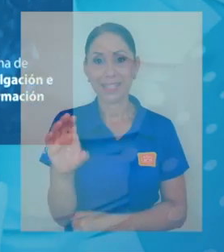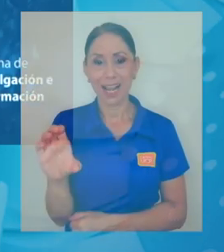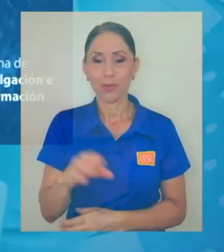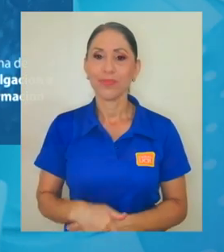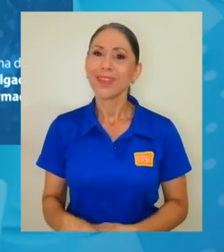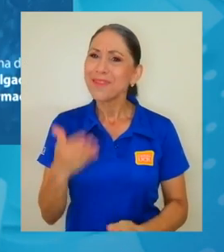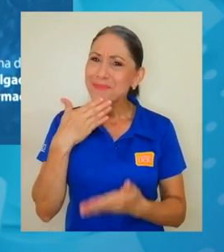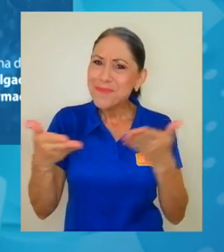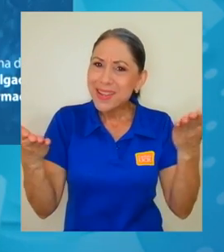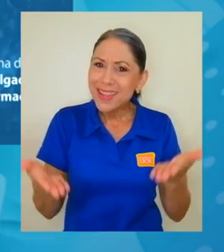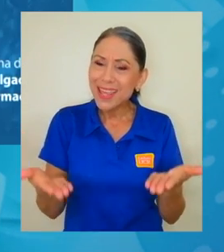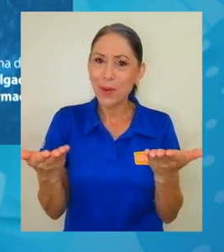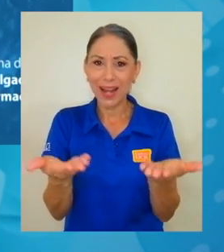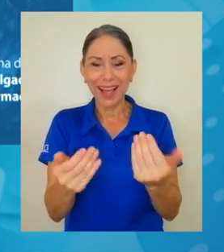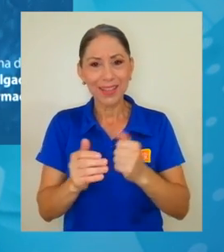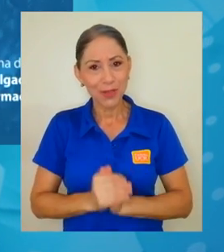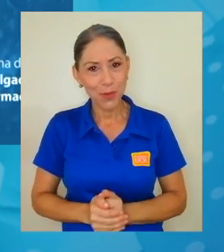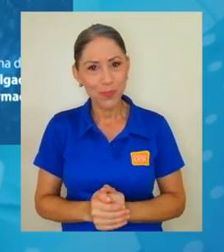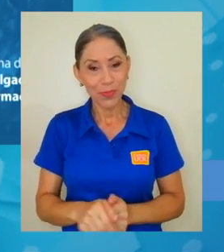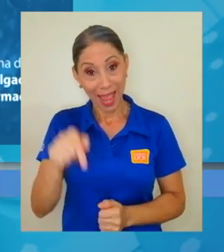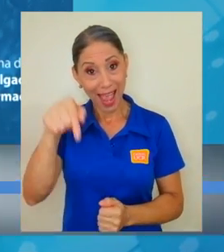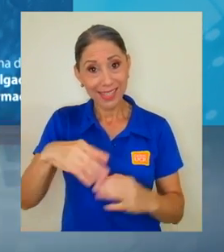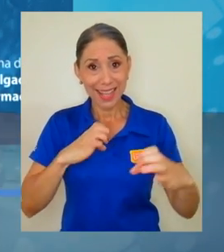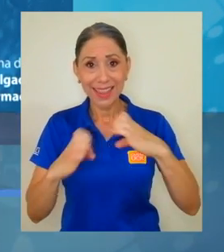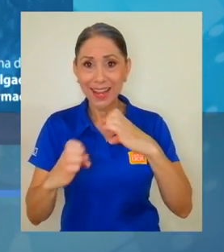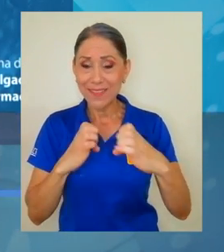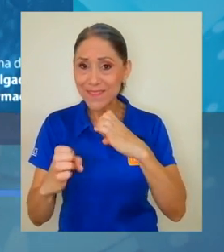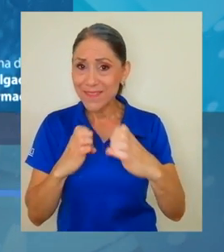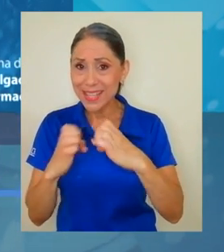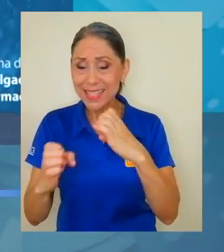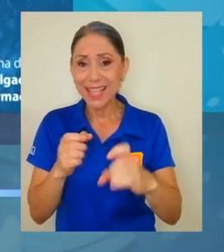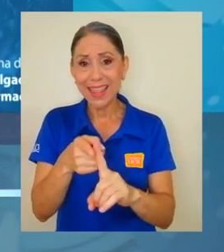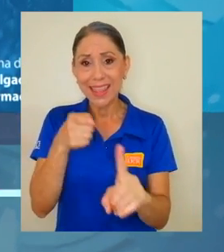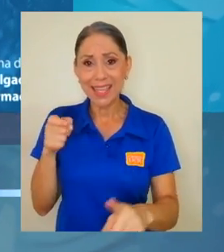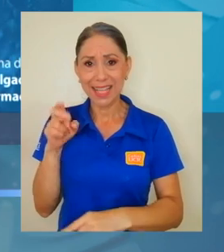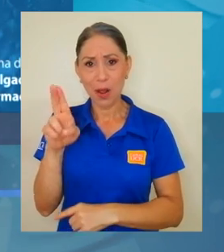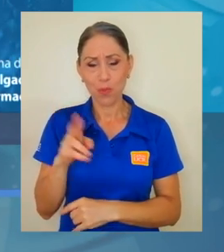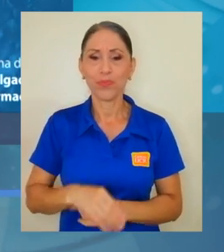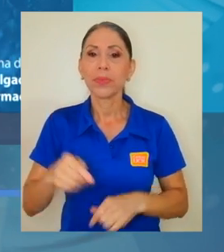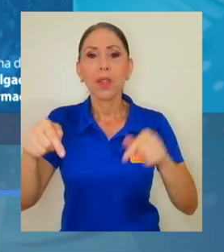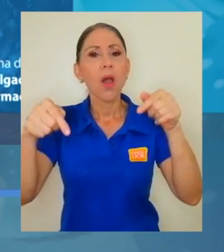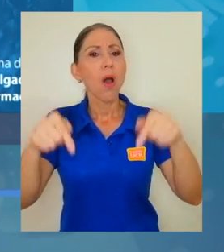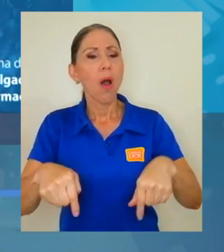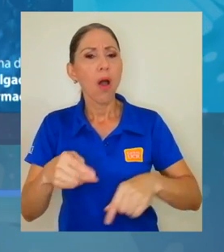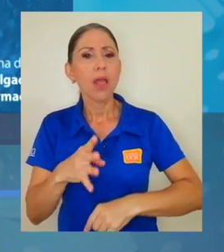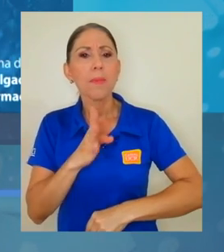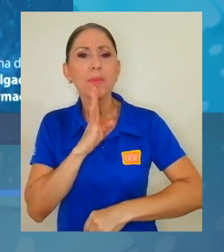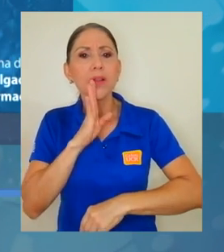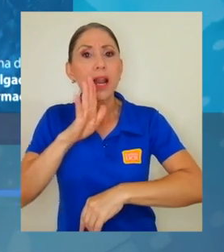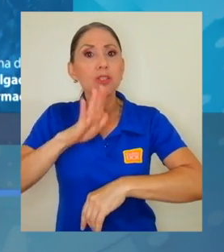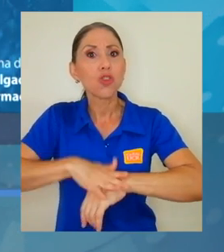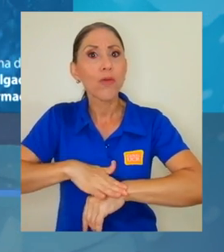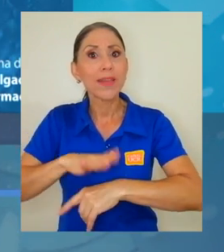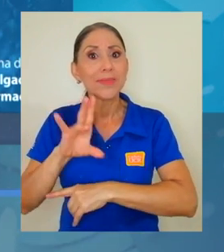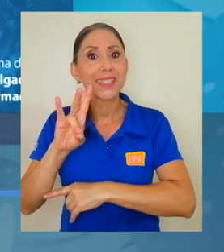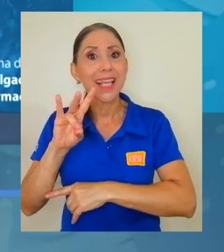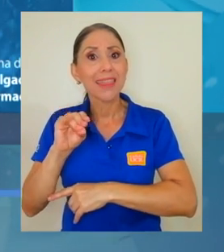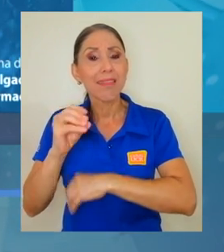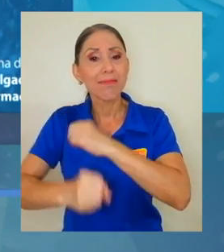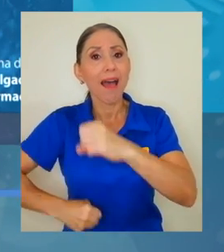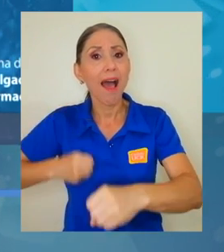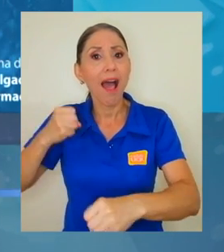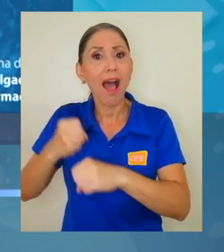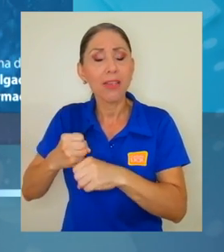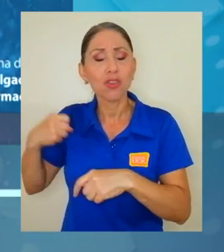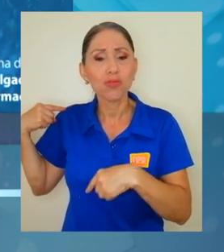Muy bien, bienvenido Alejandro a esta entrevista de fondo de Desde la U. Hoy vamos a hablar sobre esos 70 años